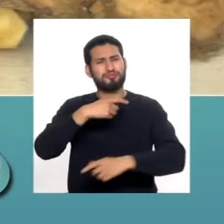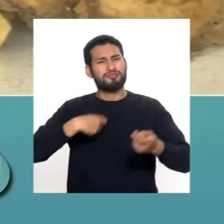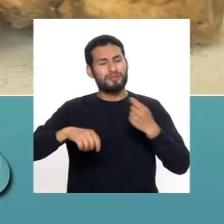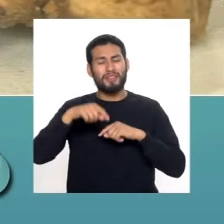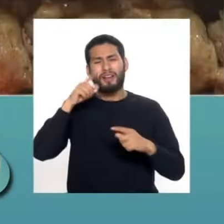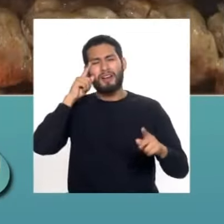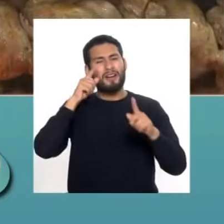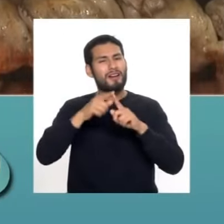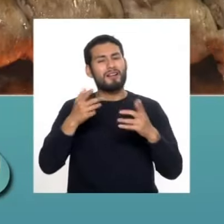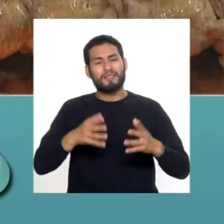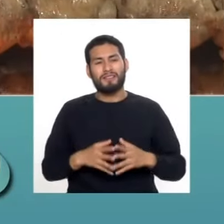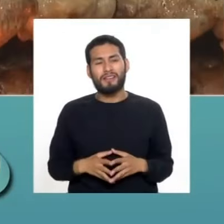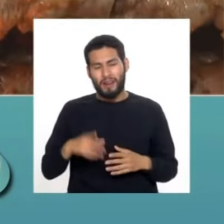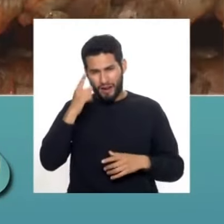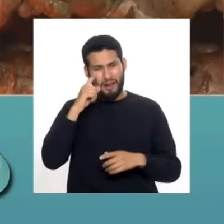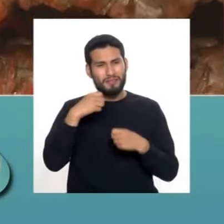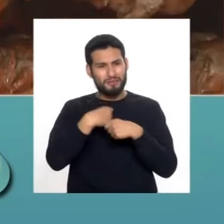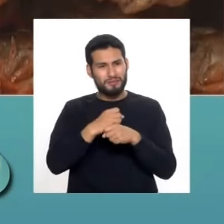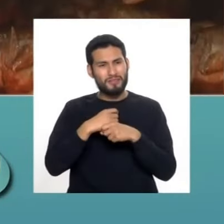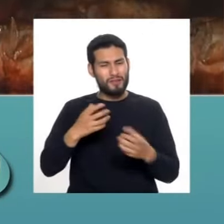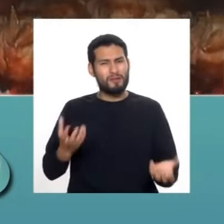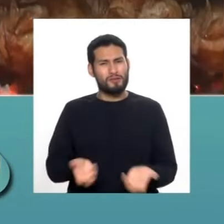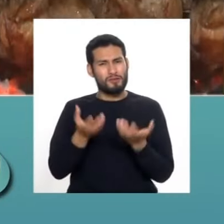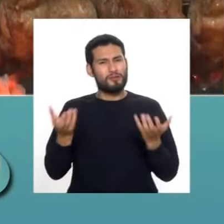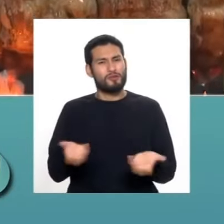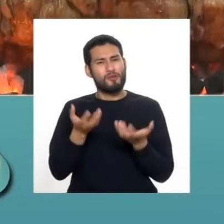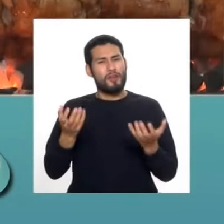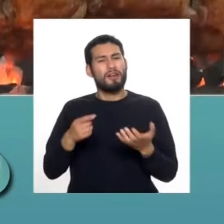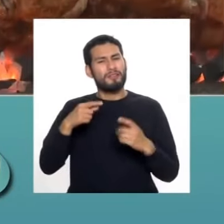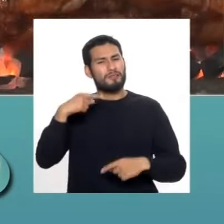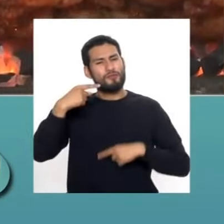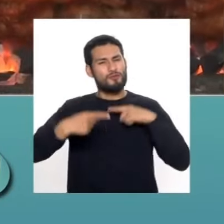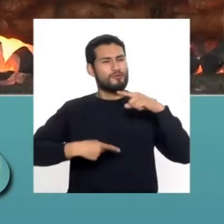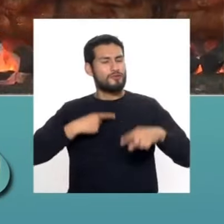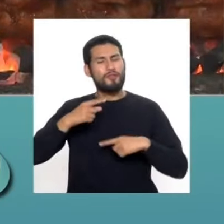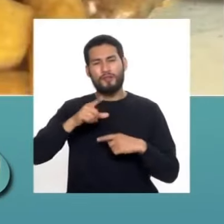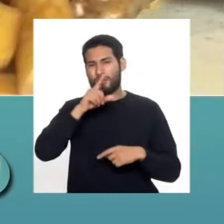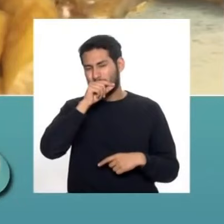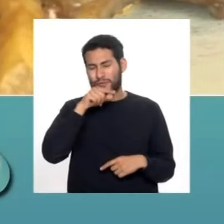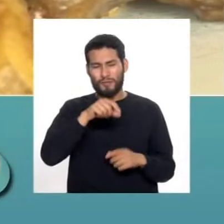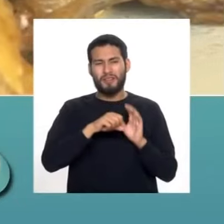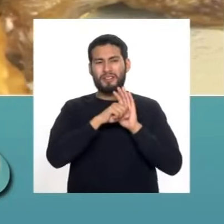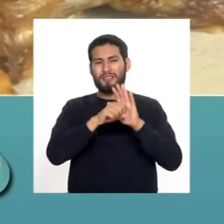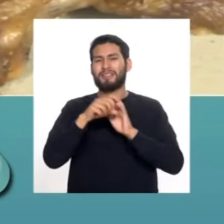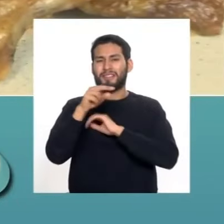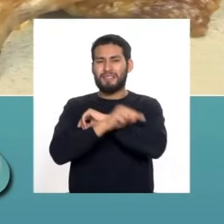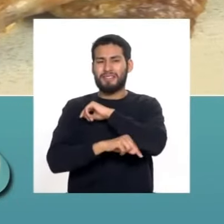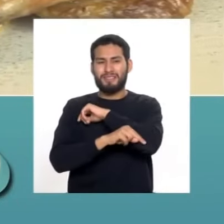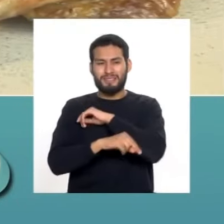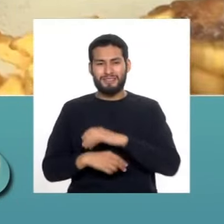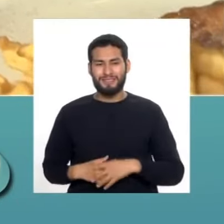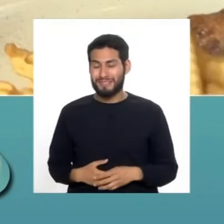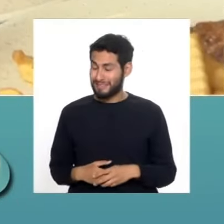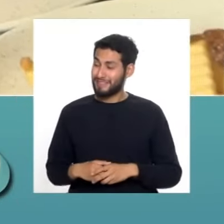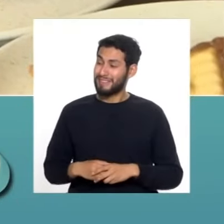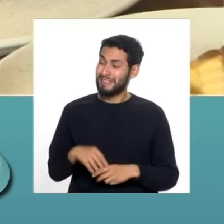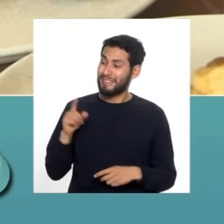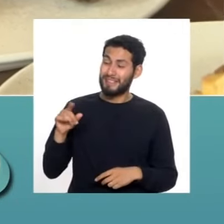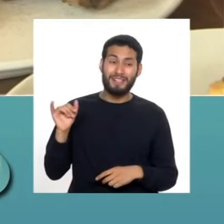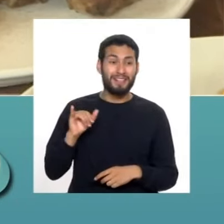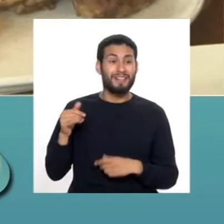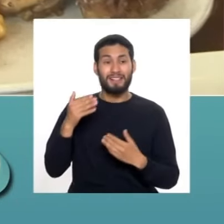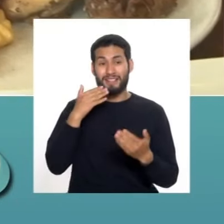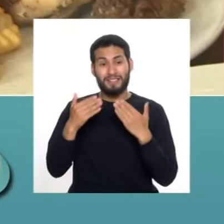lo destinan a la preparación y cocción de este plato justamente símbolo de nuestra nación. Y también